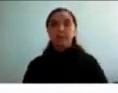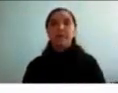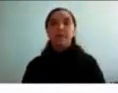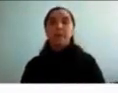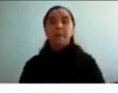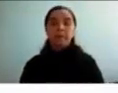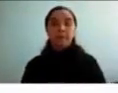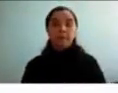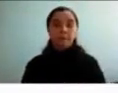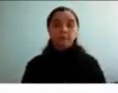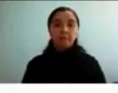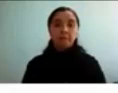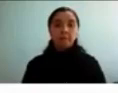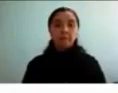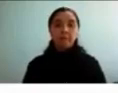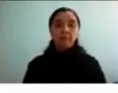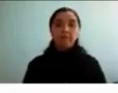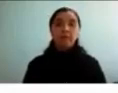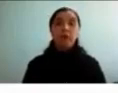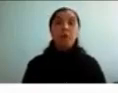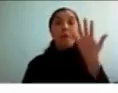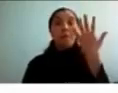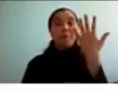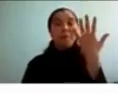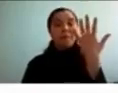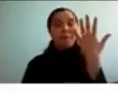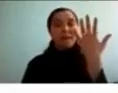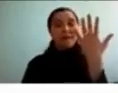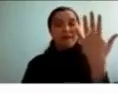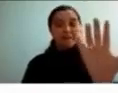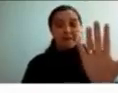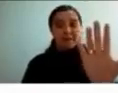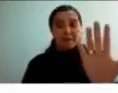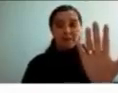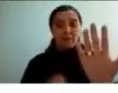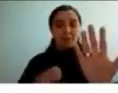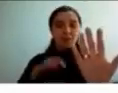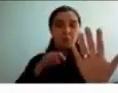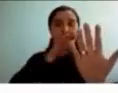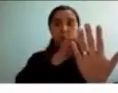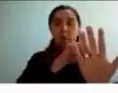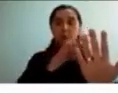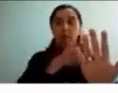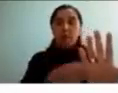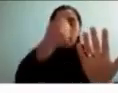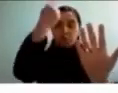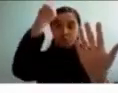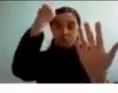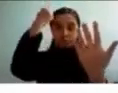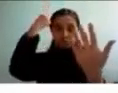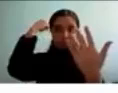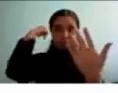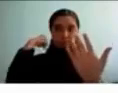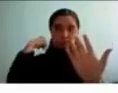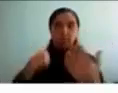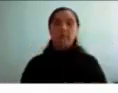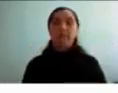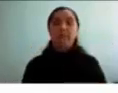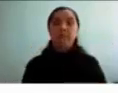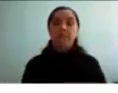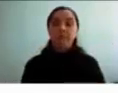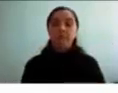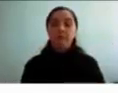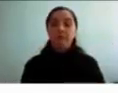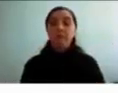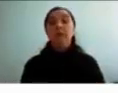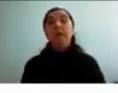funcionaría como un espejo utilizando la señal de retroalimentación para que el niño pueda optimizar esos procesos y luego